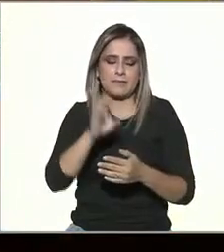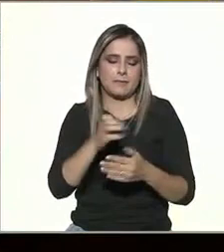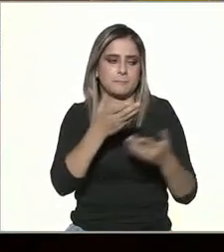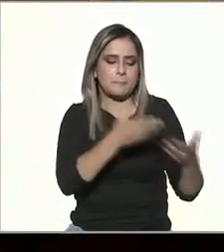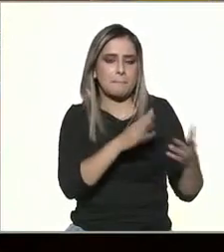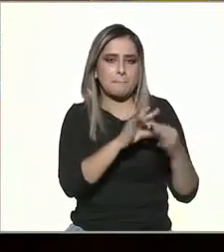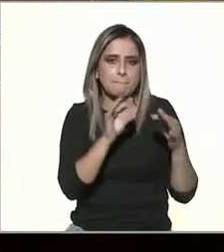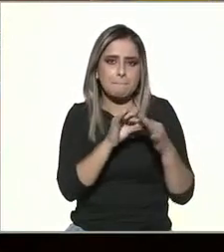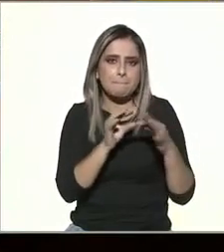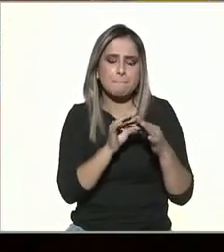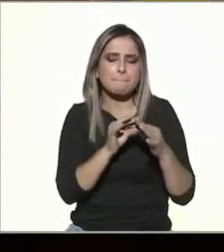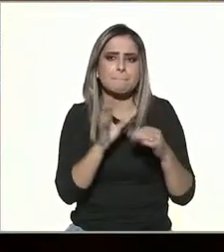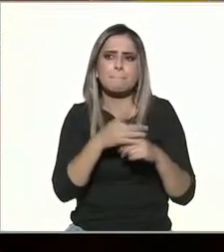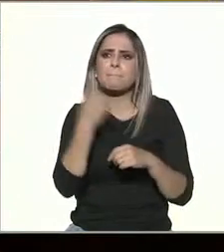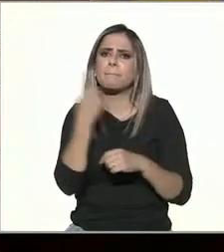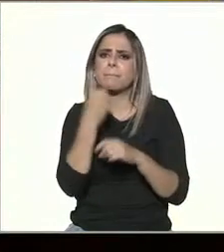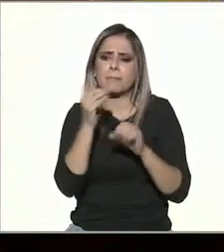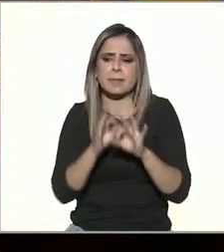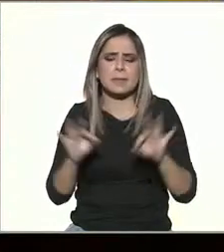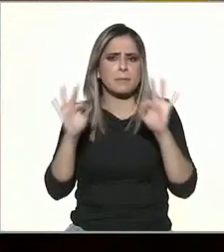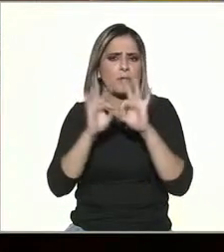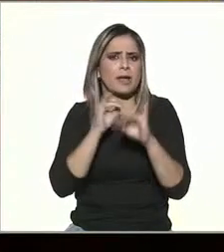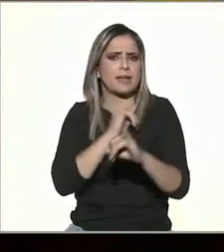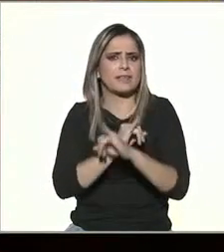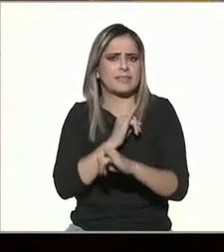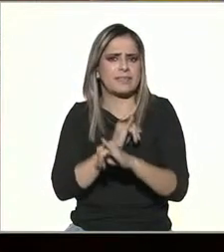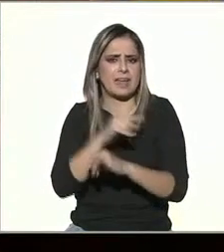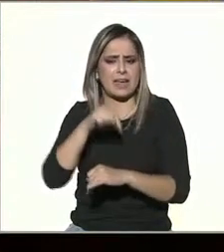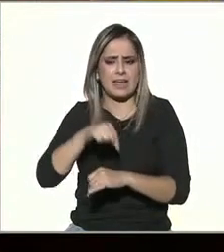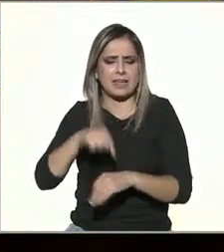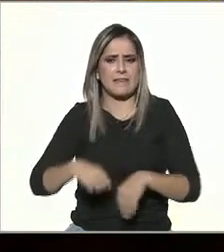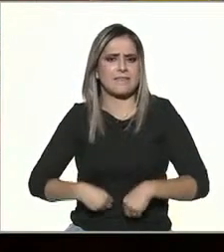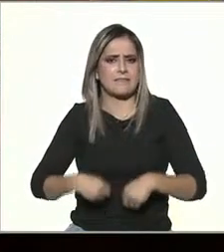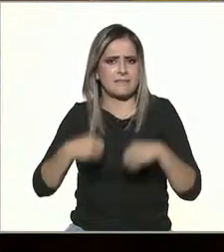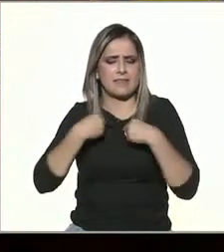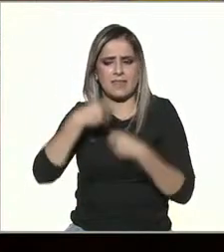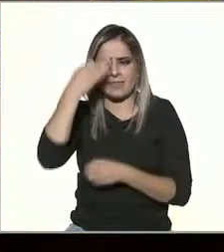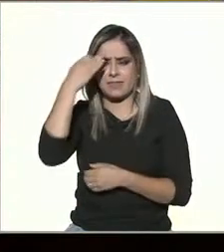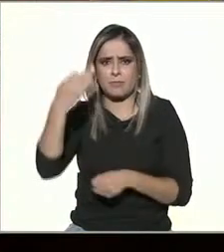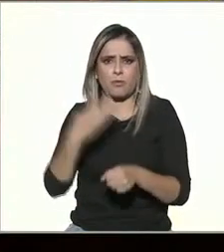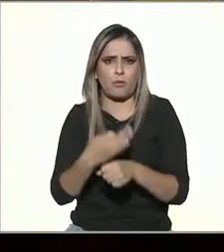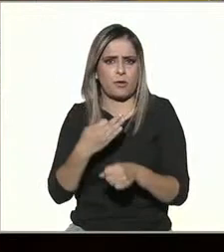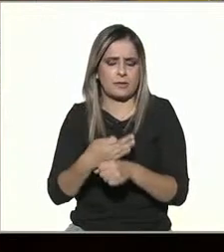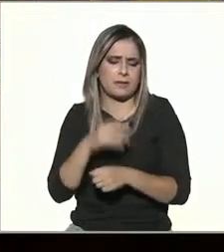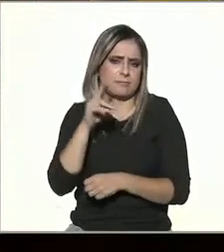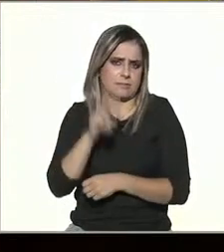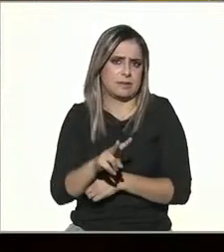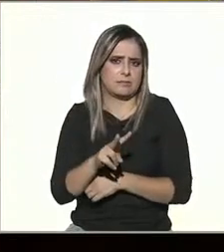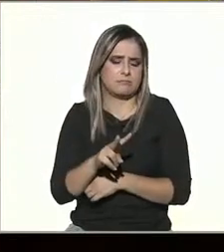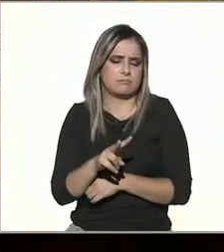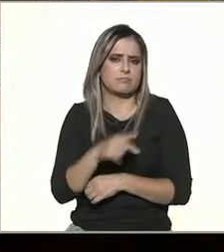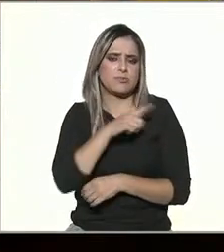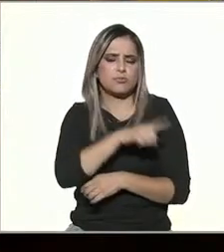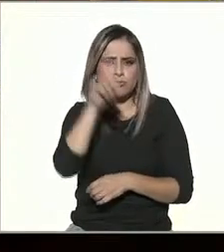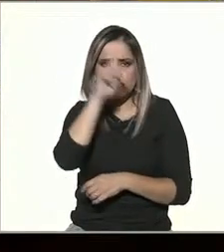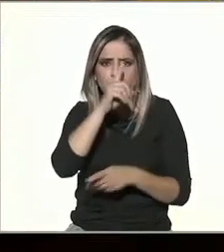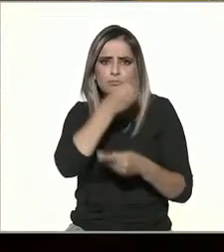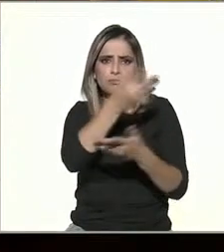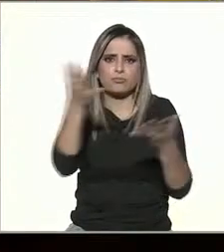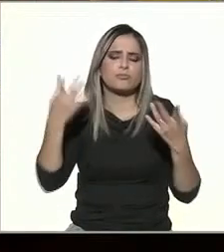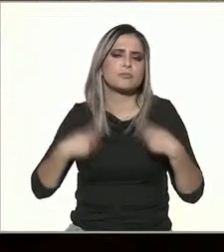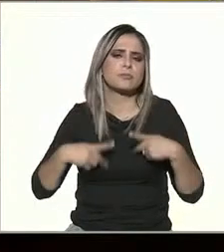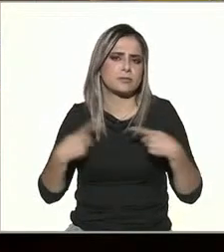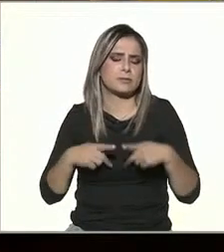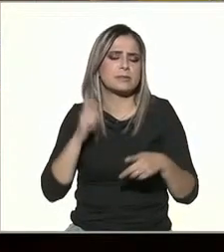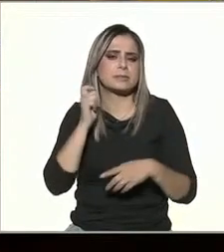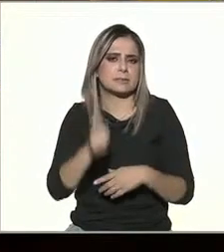tiene el internet ahora en nuestras vidas pues ya ya es evidente que le dices a nuestros